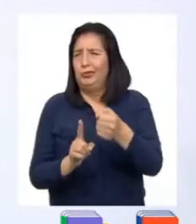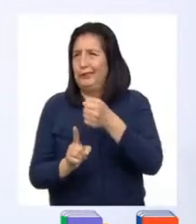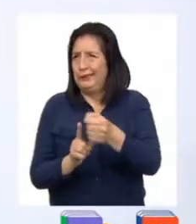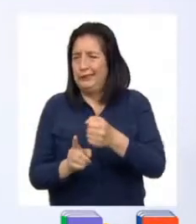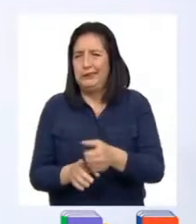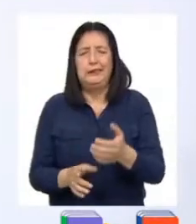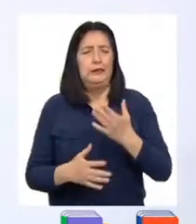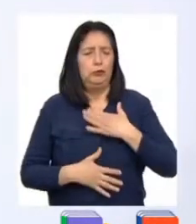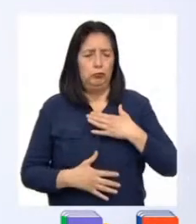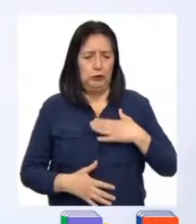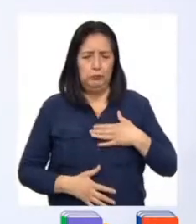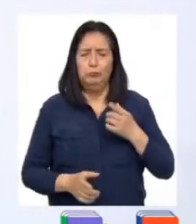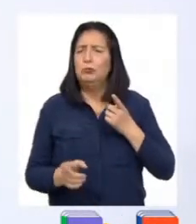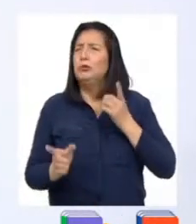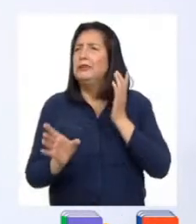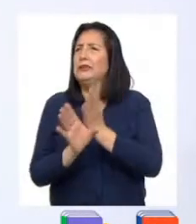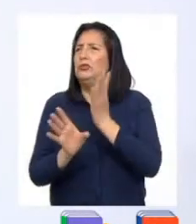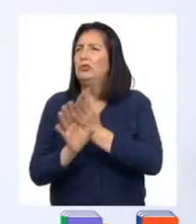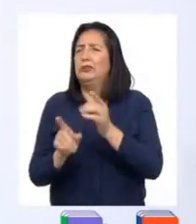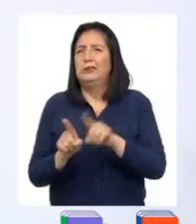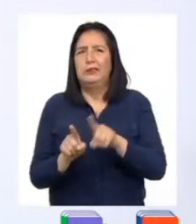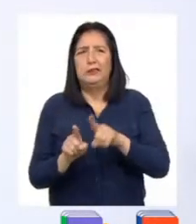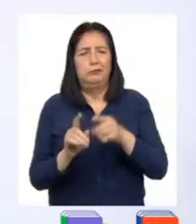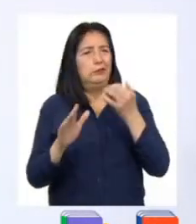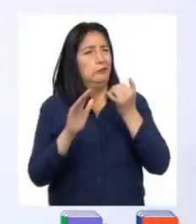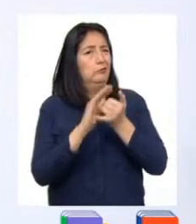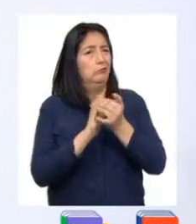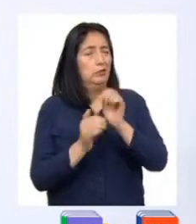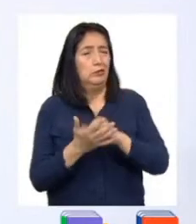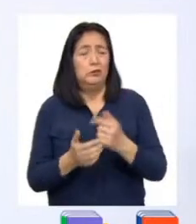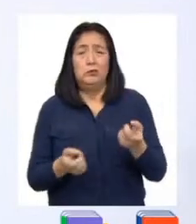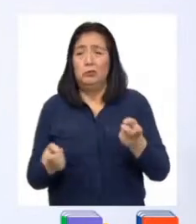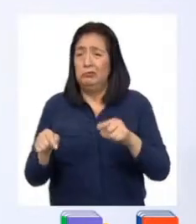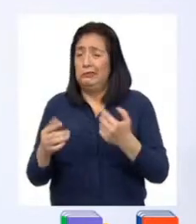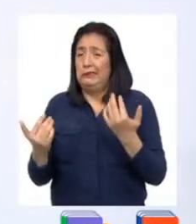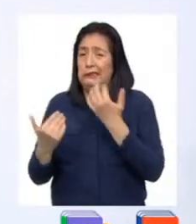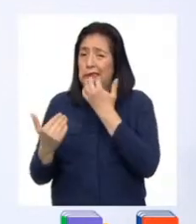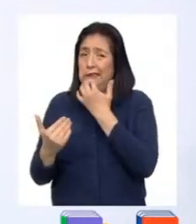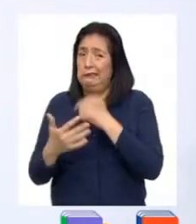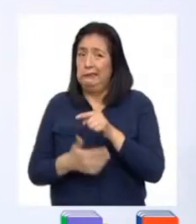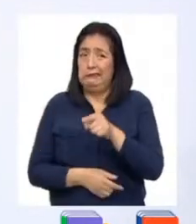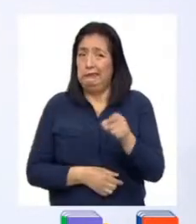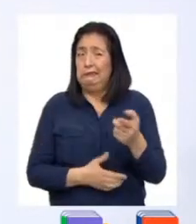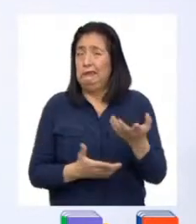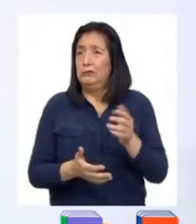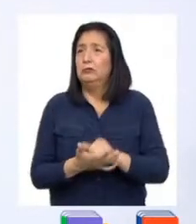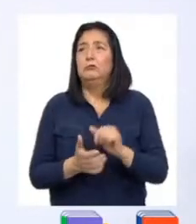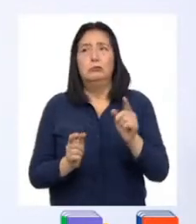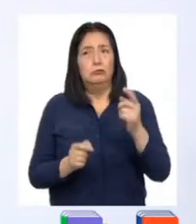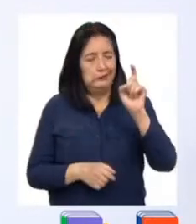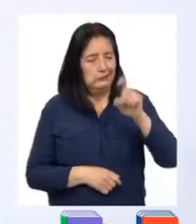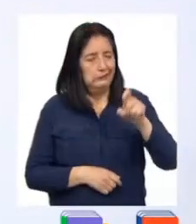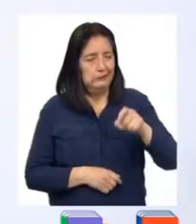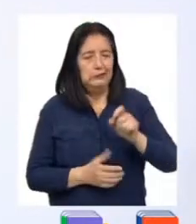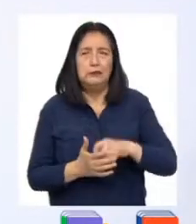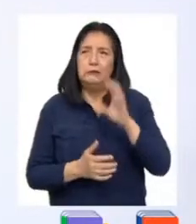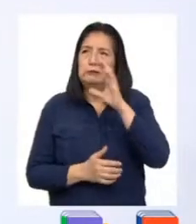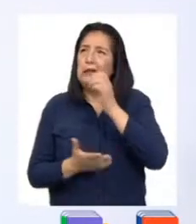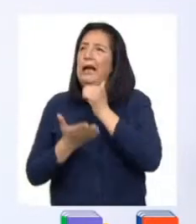psicológica y sexual. Pero aunque tengamos miedo cuando sucedan estas cosas, es necesario buscar